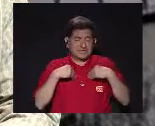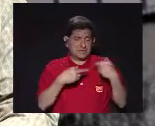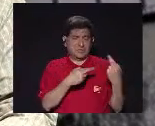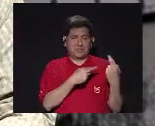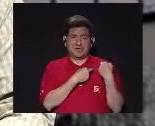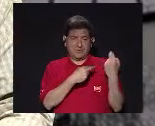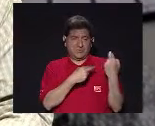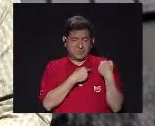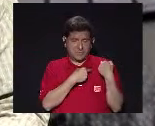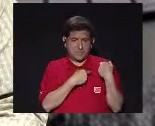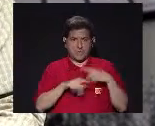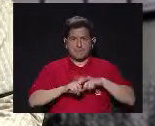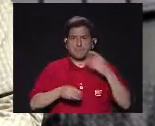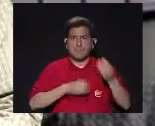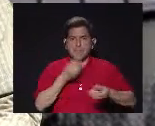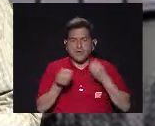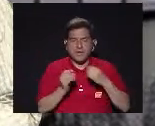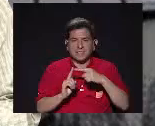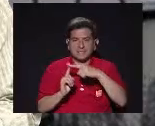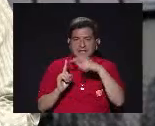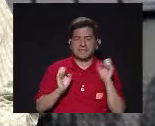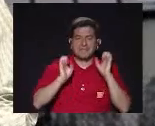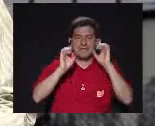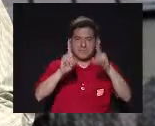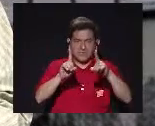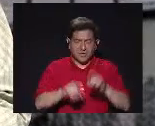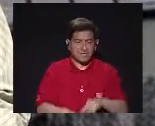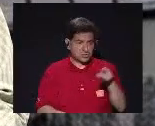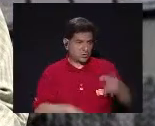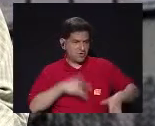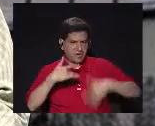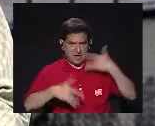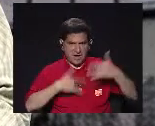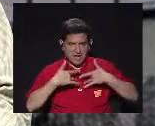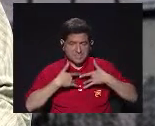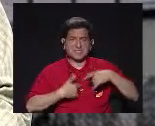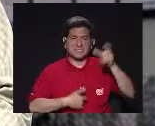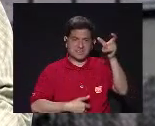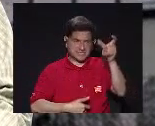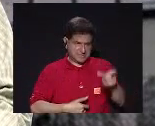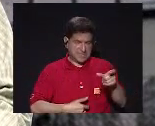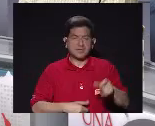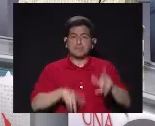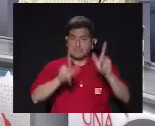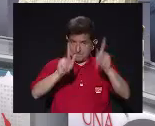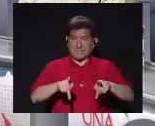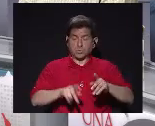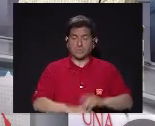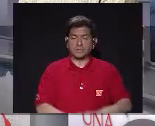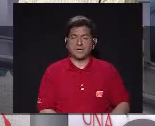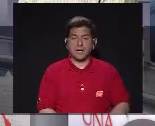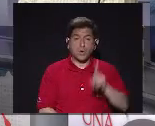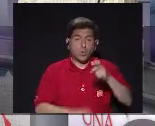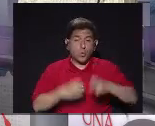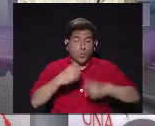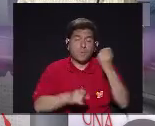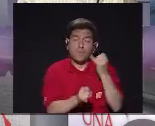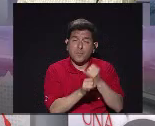circunstancia No quiere asumir La responsabilidad Del hecho Cómo hacemos Desde la educación Para que él Se sienta Persona